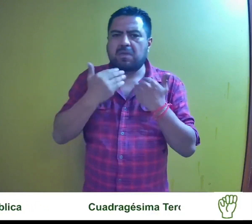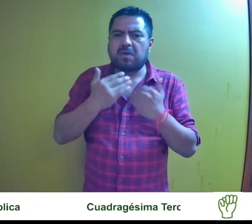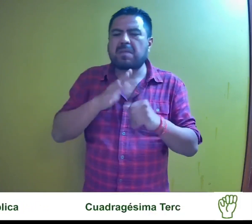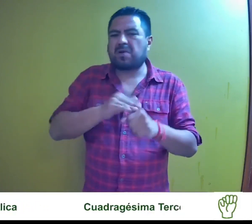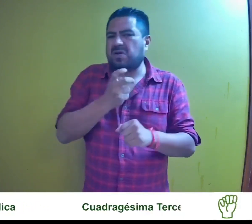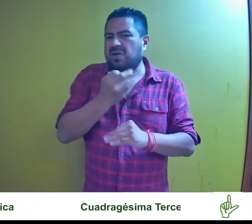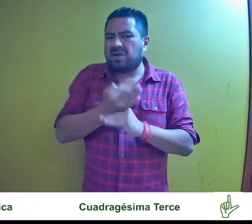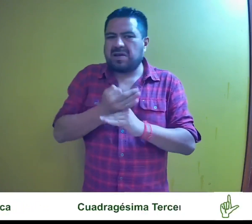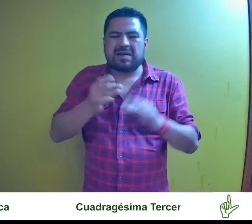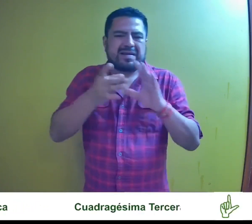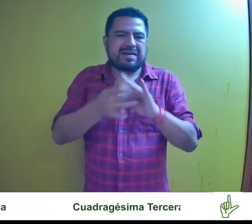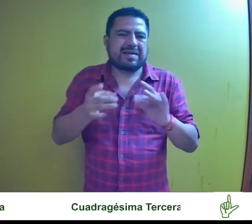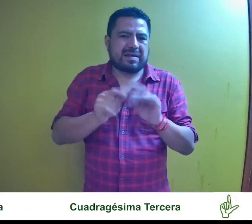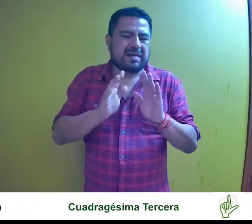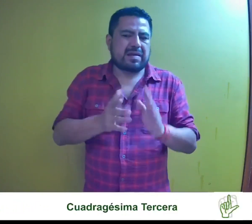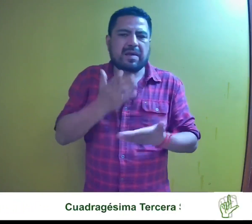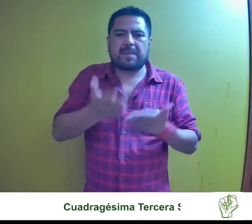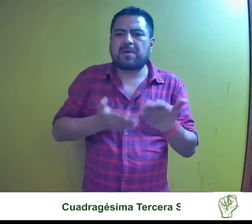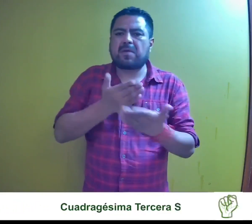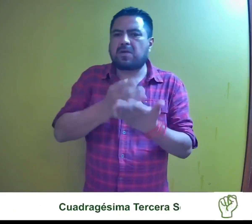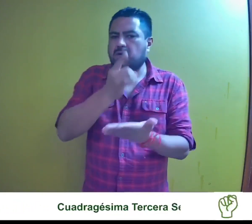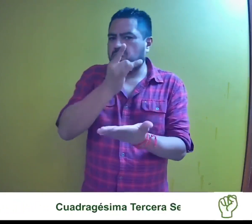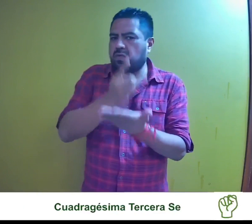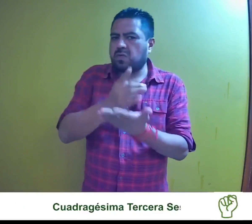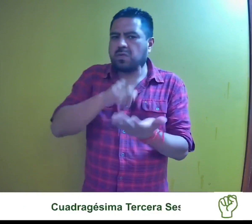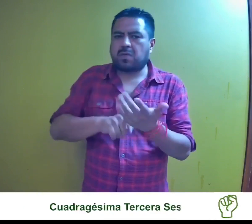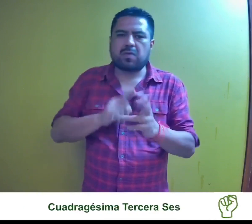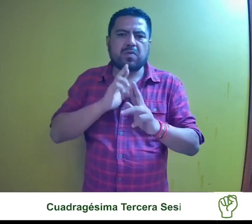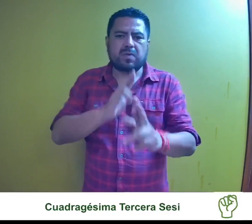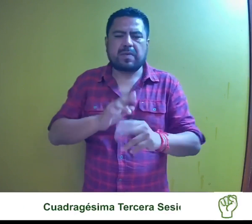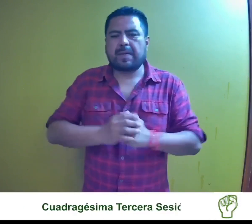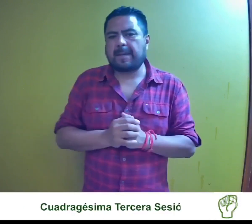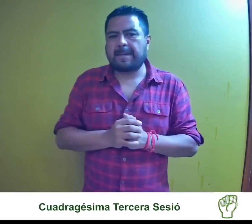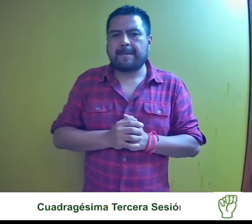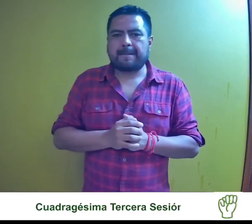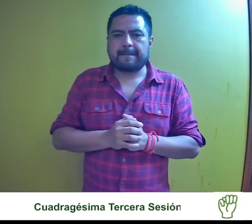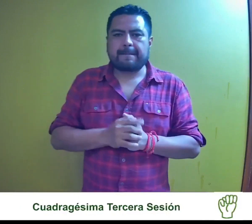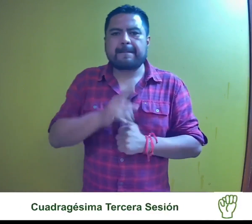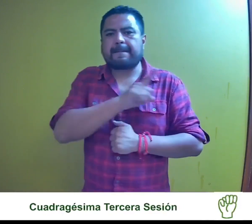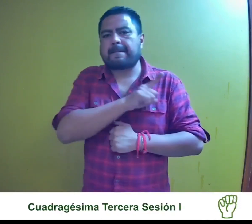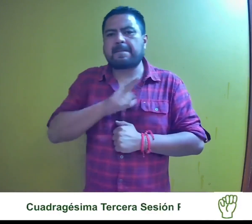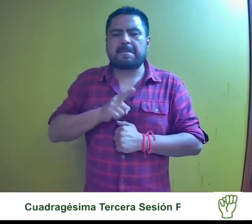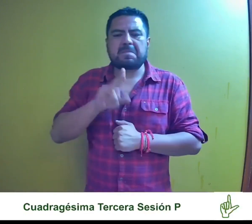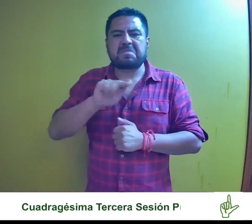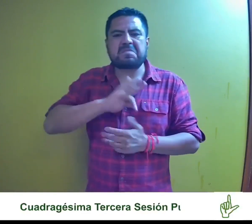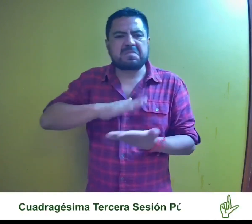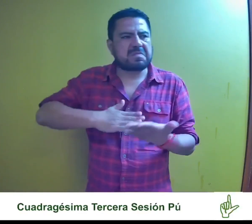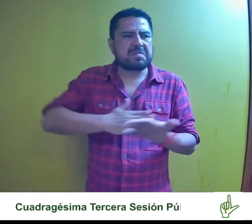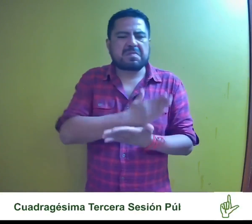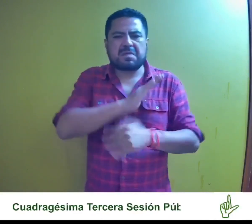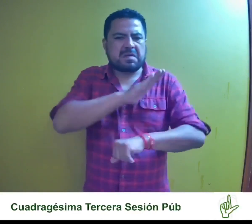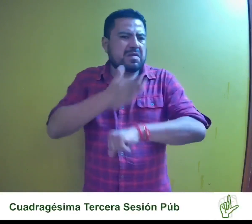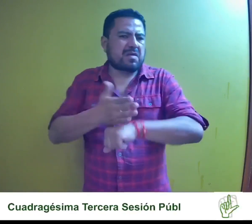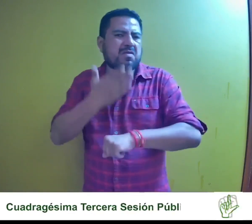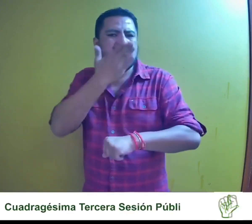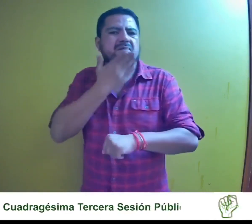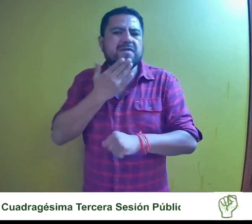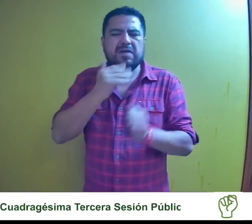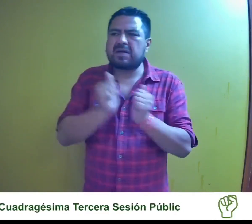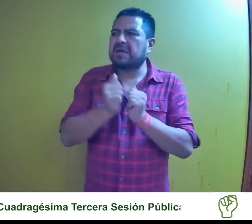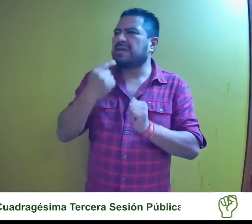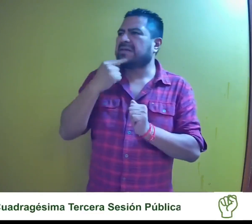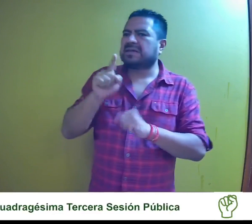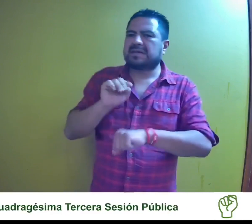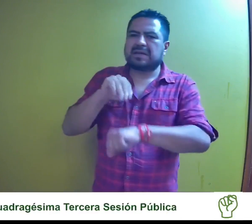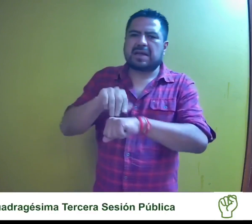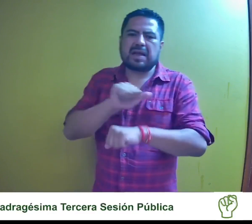anteriormente expuesto y fundado, se propone el siguiente punto resolutivo. Se declara la inexistencia de la infracción objeto de la queja atribuida